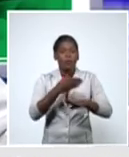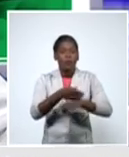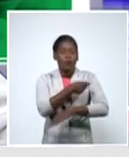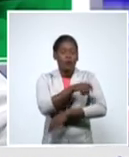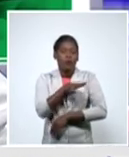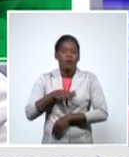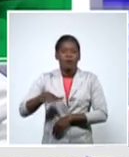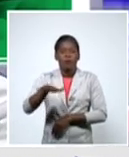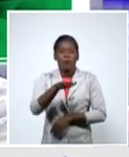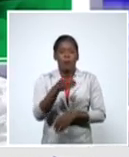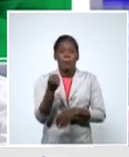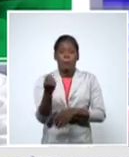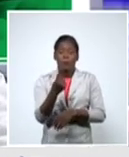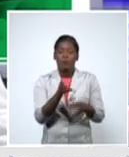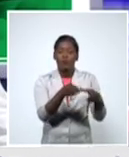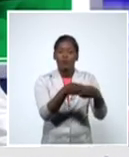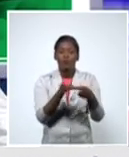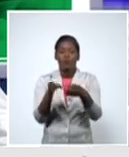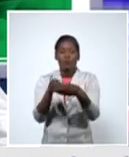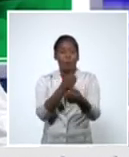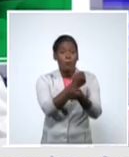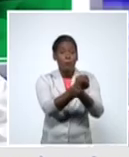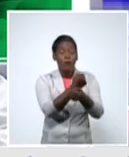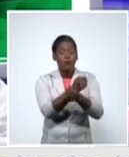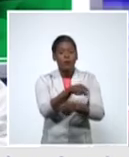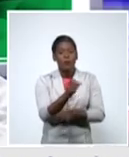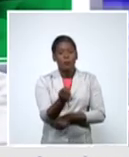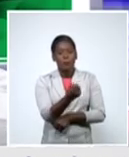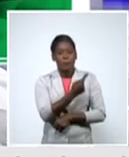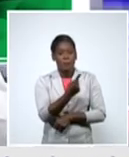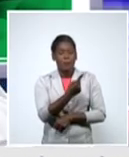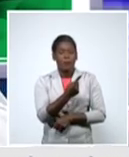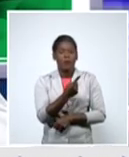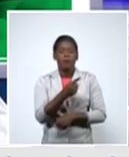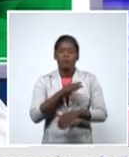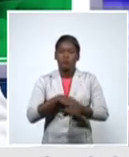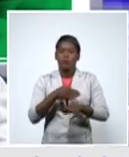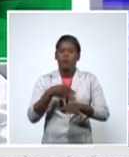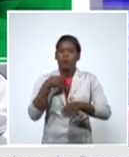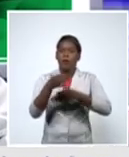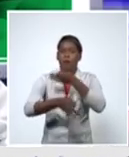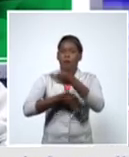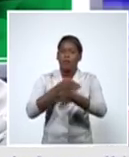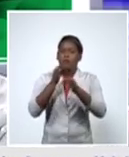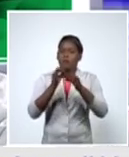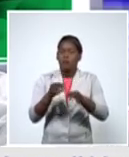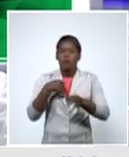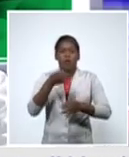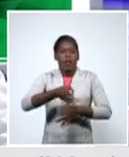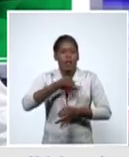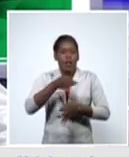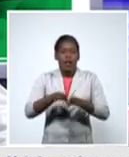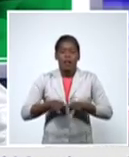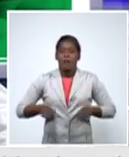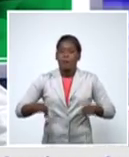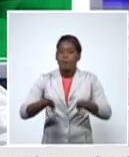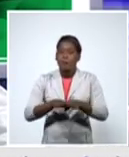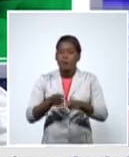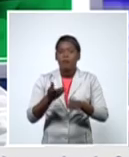riesgo como también se ha explicado cada vez que se hacen mesas redondas intervenciones con el presidente en relación